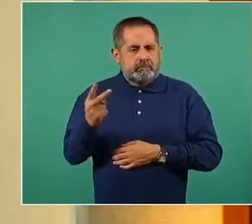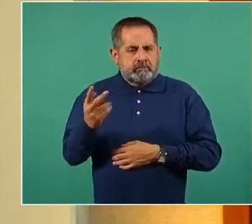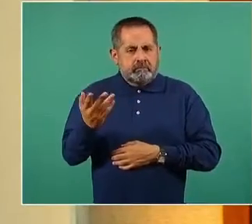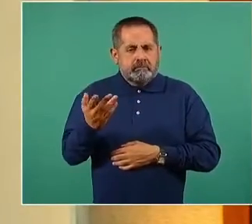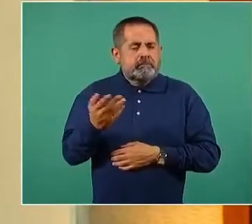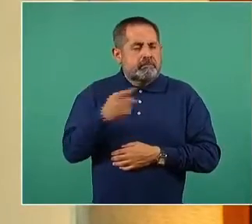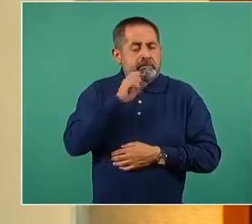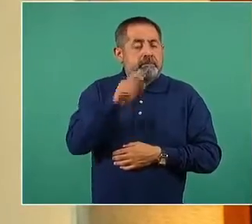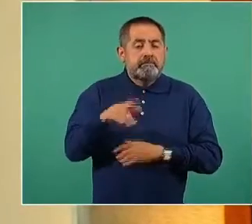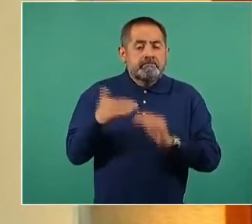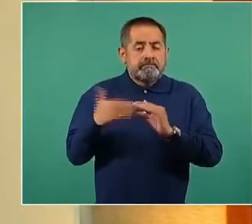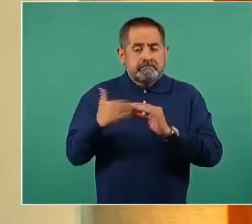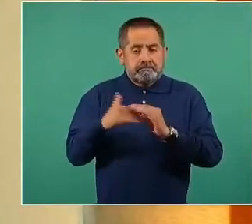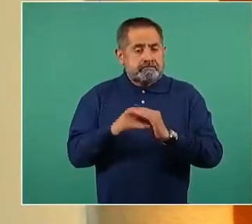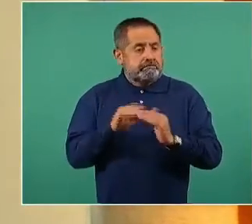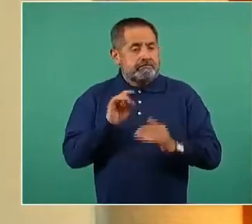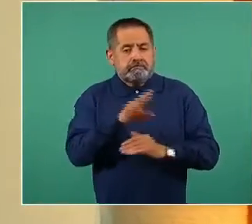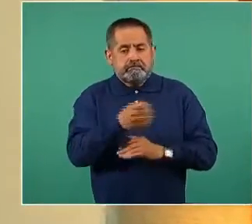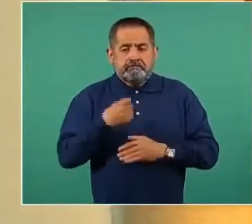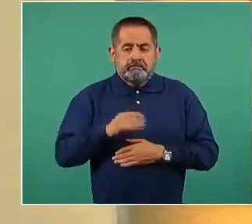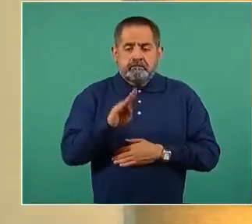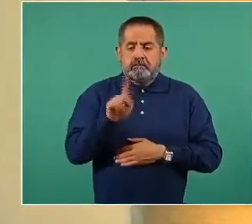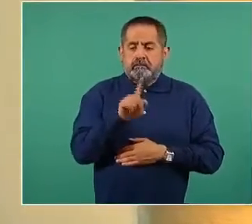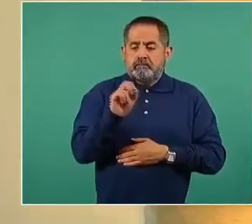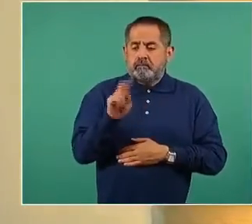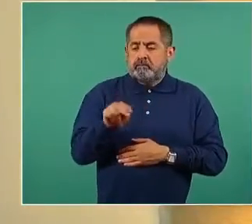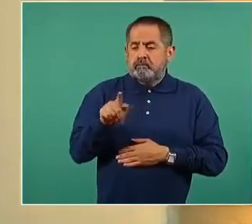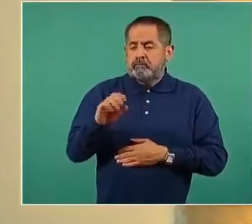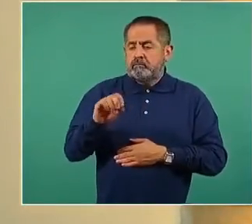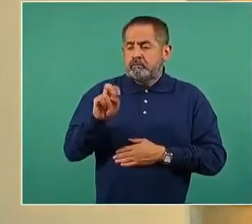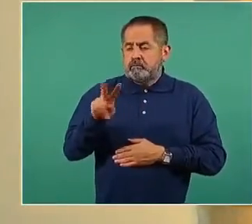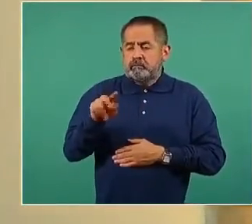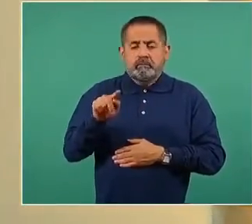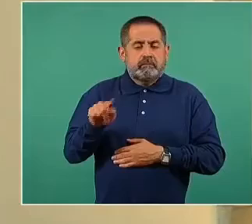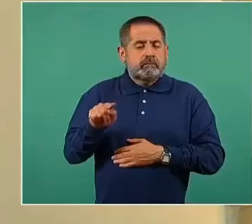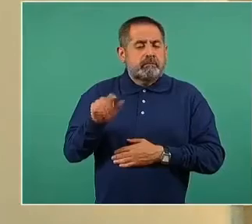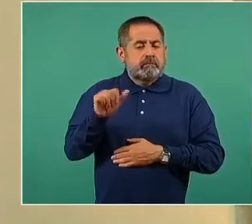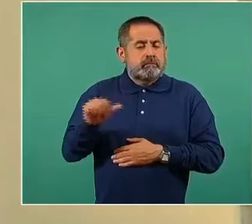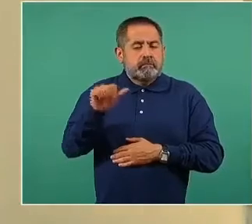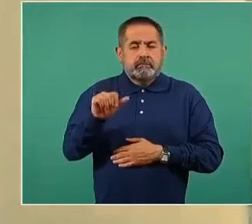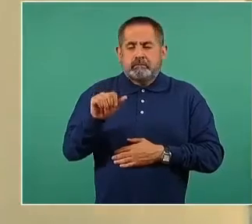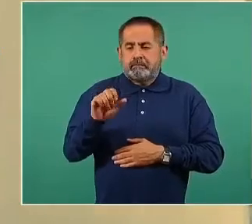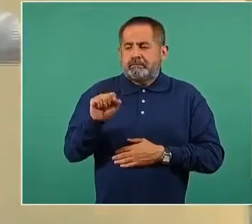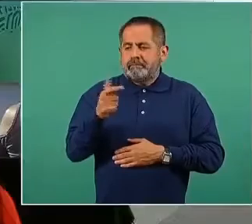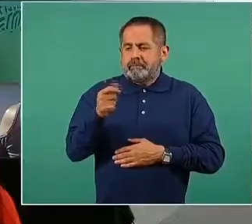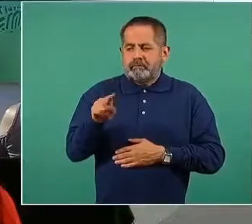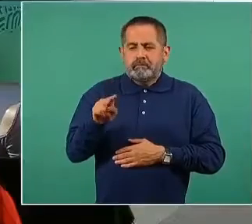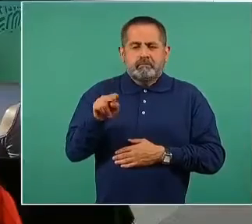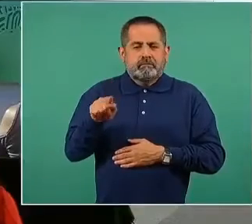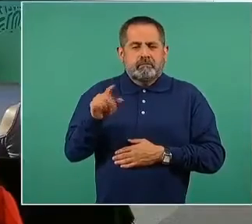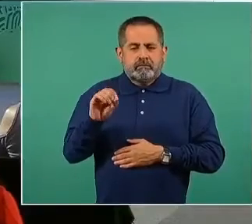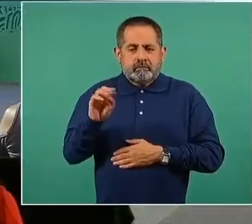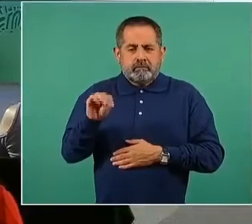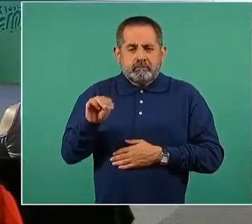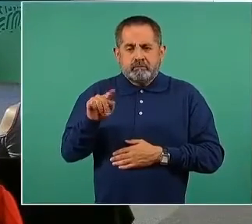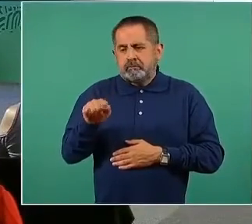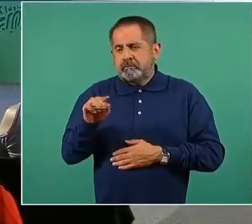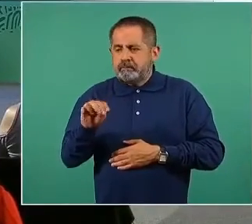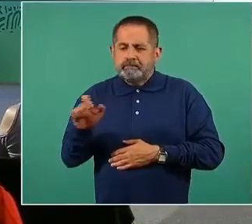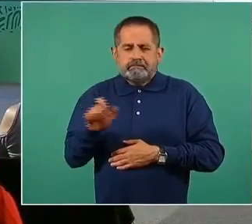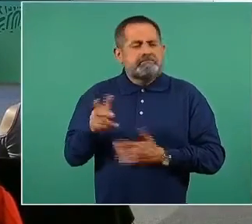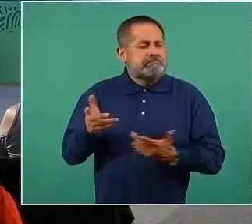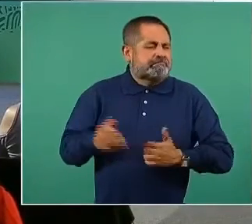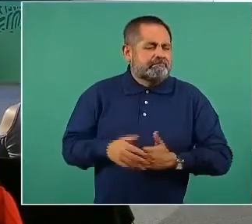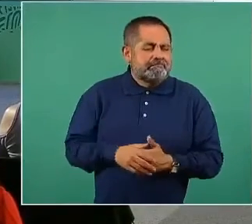el correo electrónico buzón.covid.gov.mx y también el